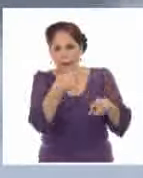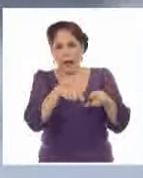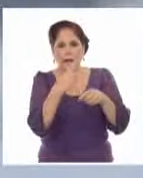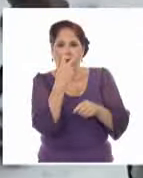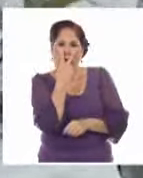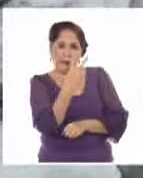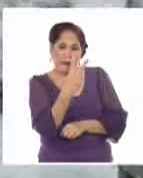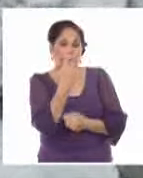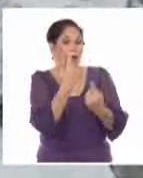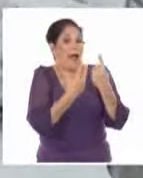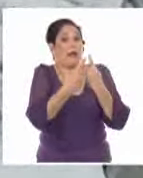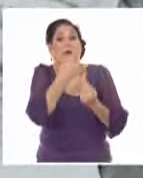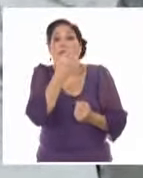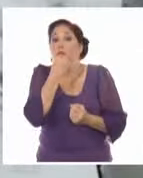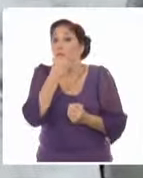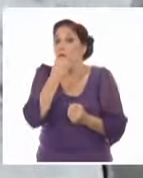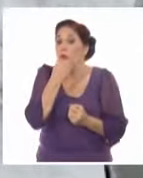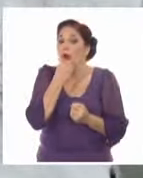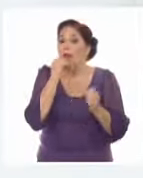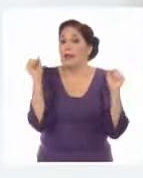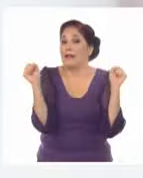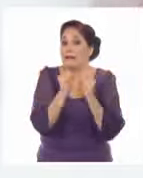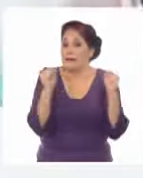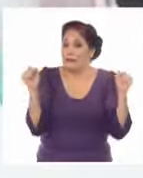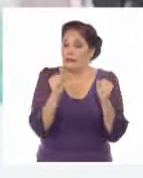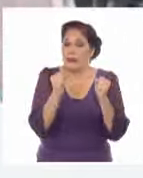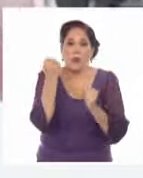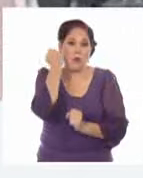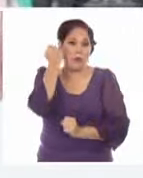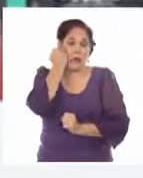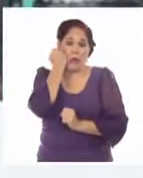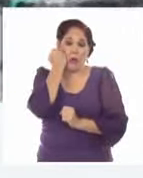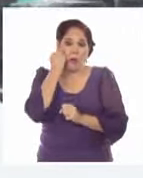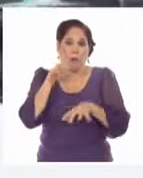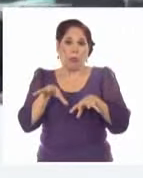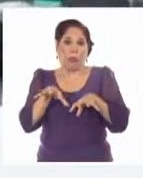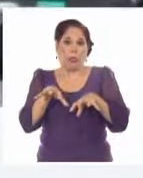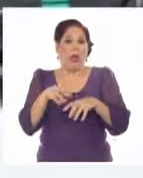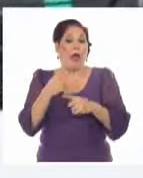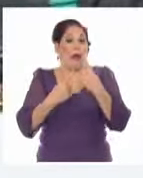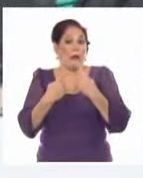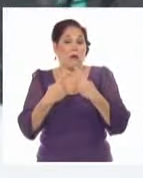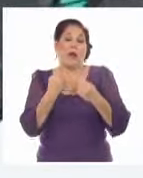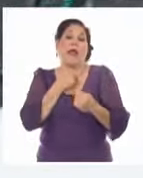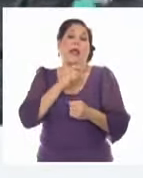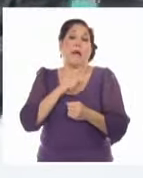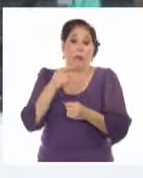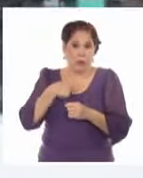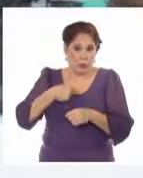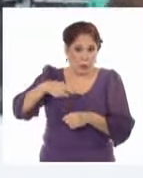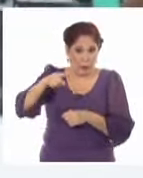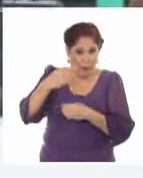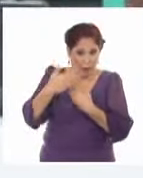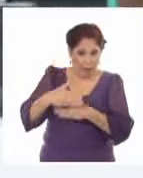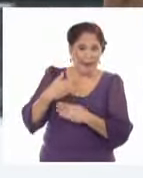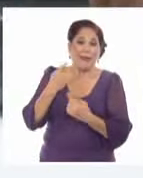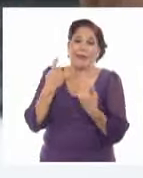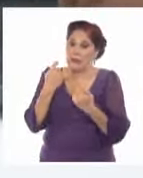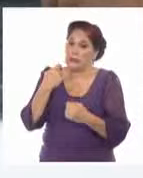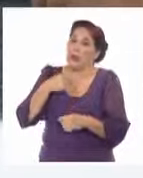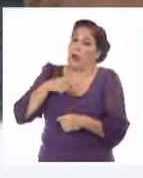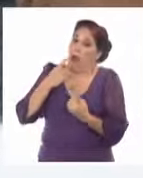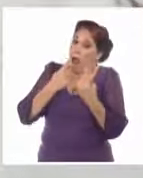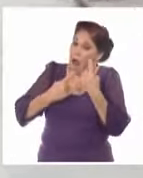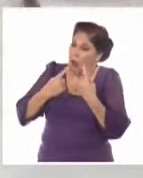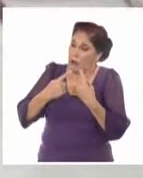ante posibles síntomas de hipotermia y salir a la calle o conducir solo si es necesario. Para la jornada de este lunes se